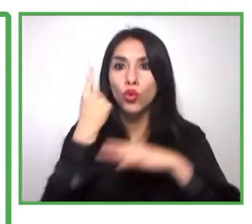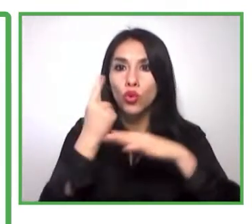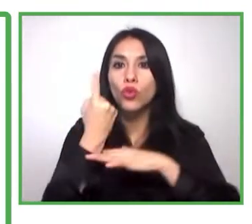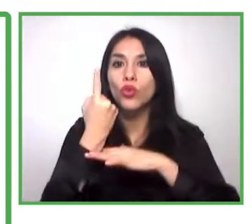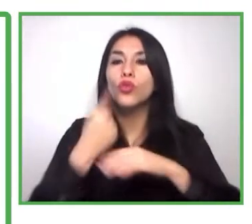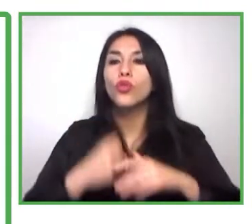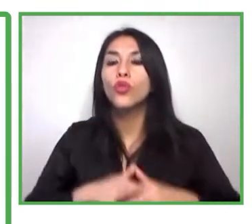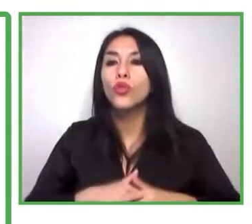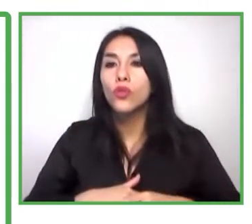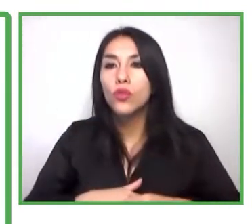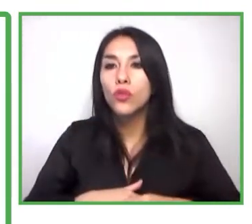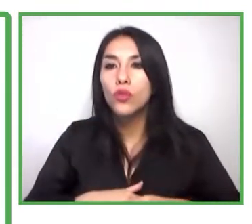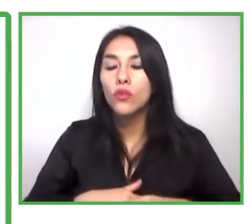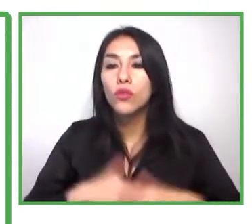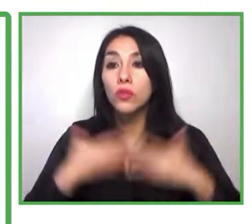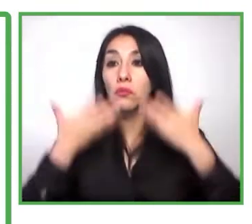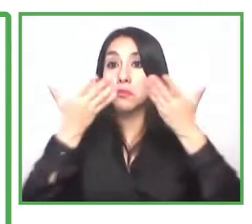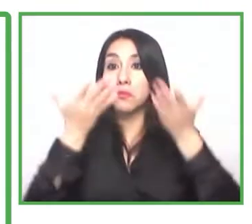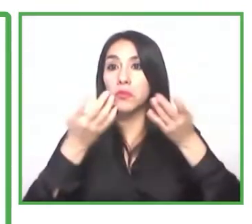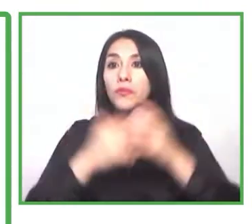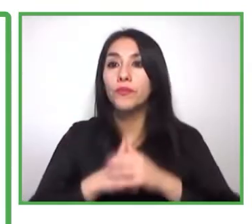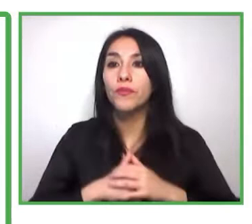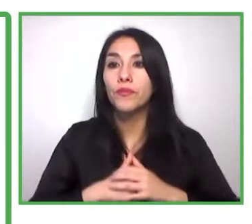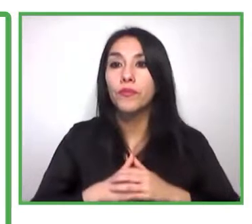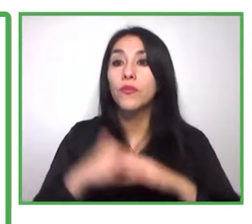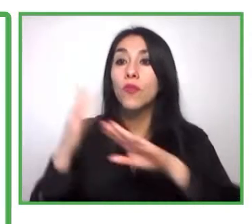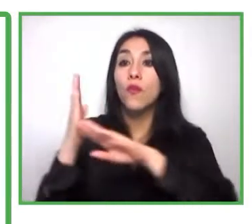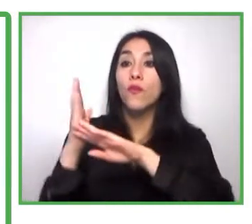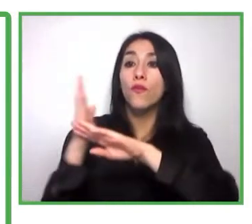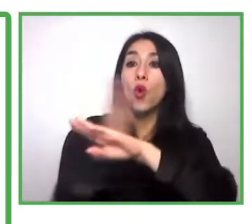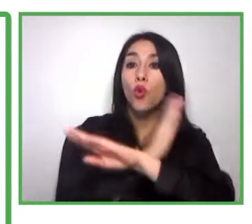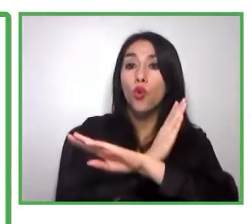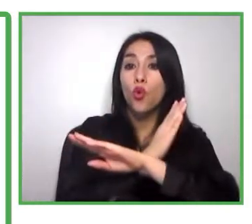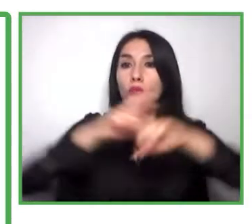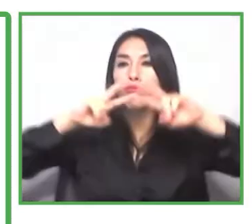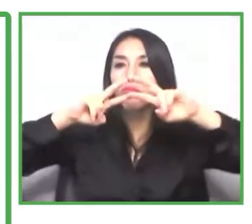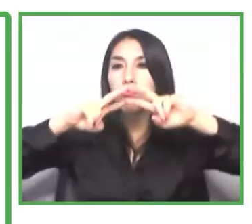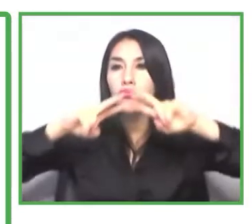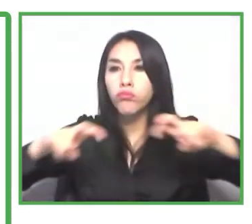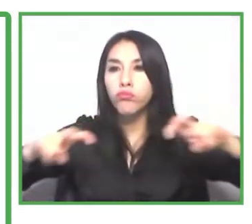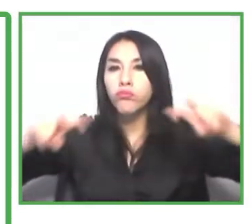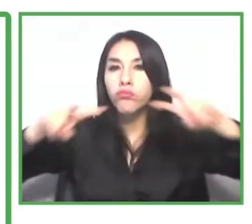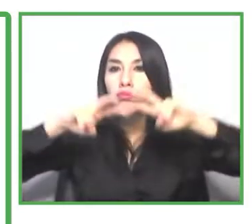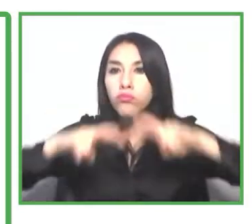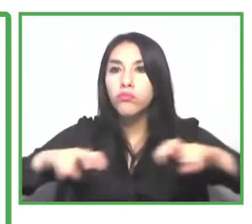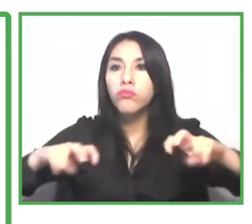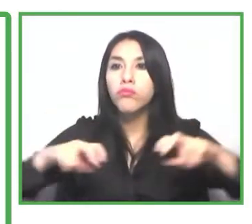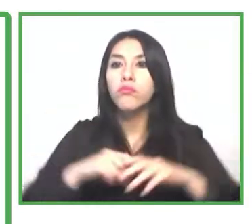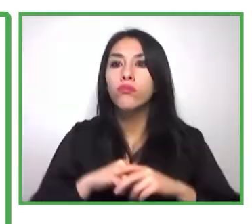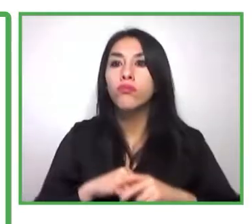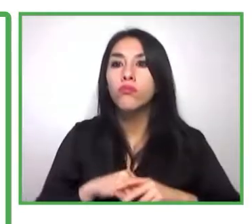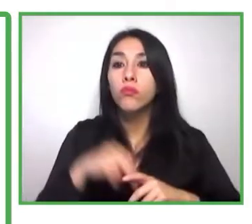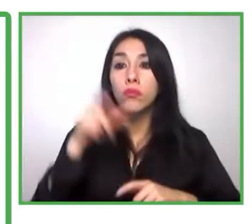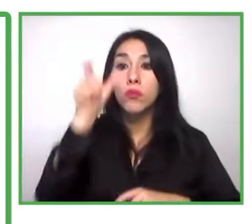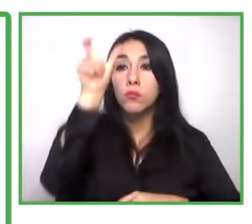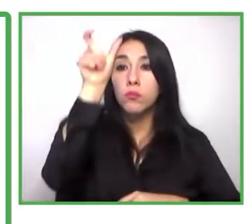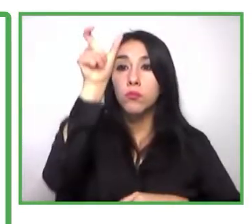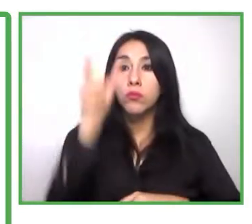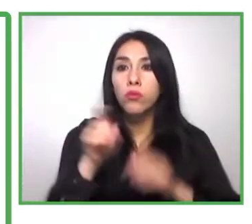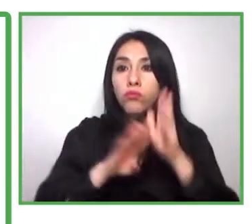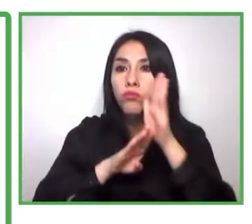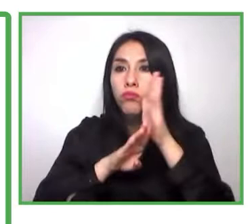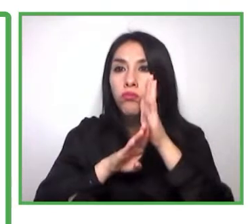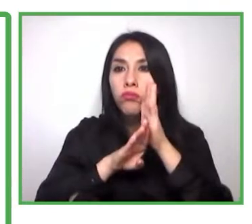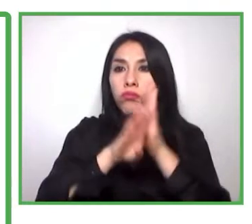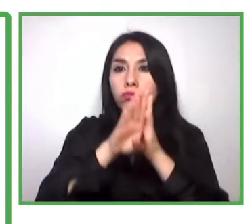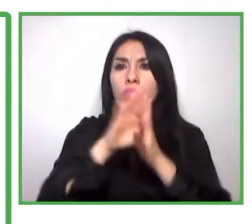datos en el camino en este último tiempo, asociado también al testimonio y a muchas experiencias de personas